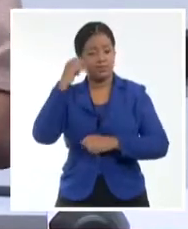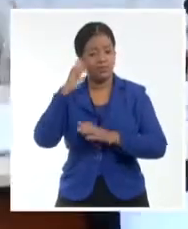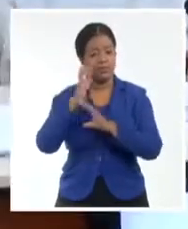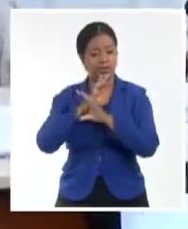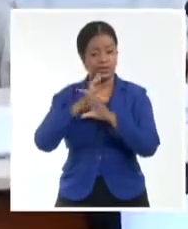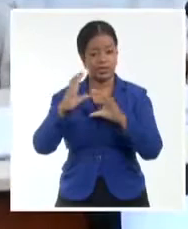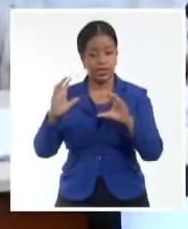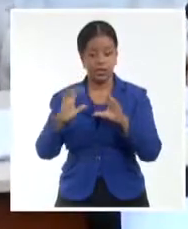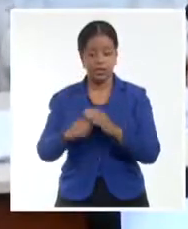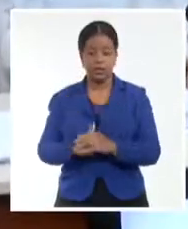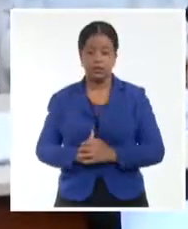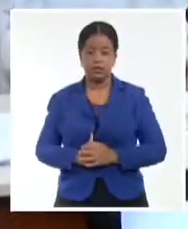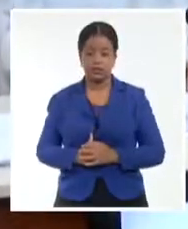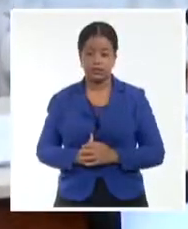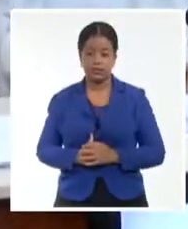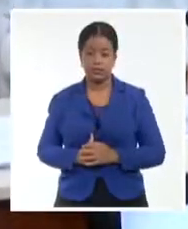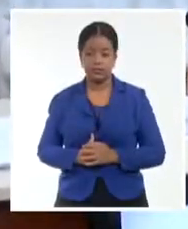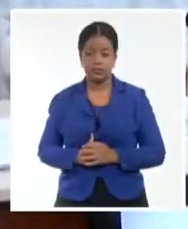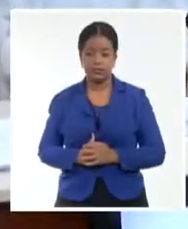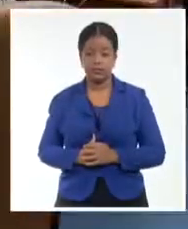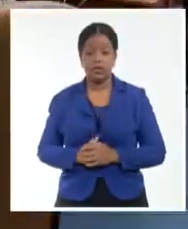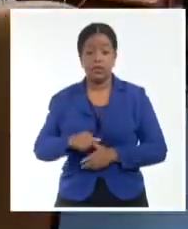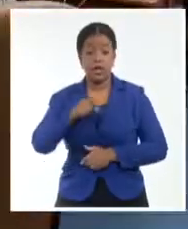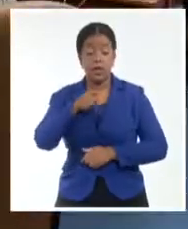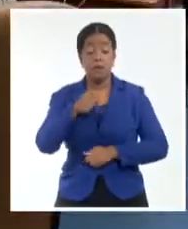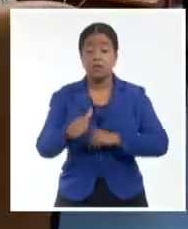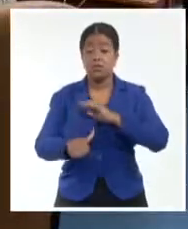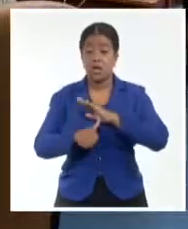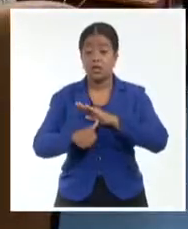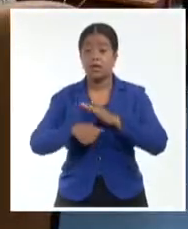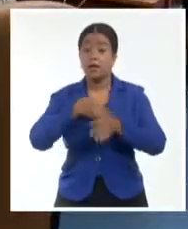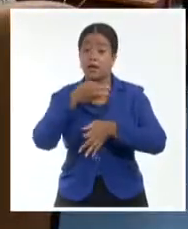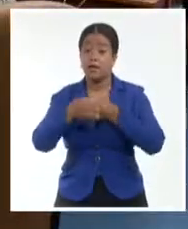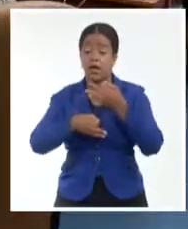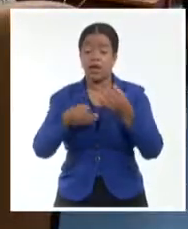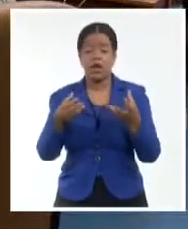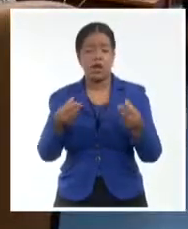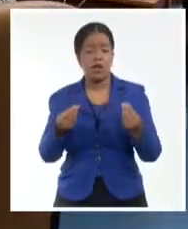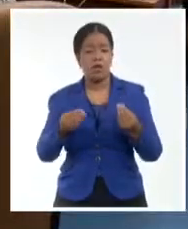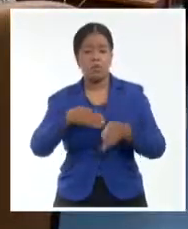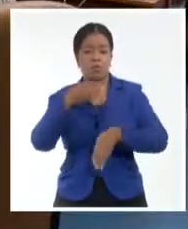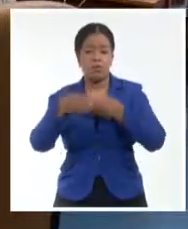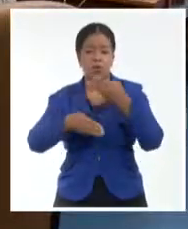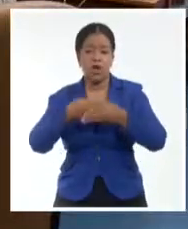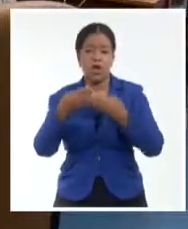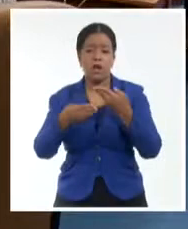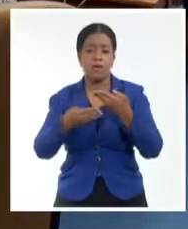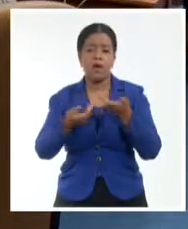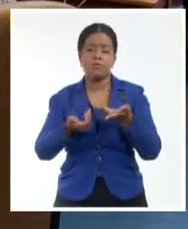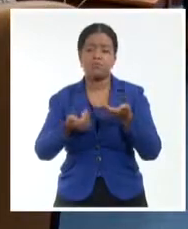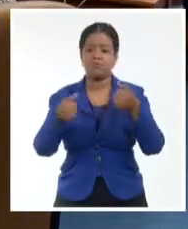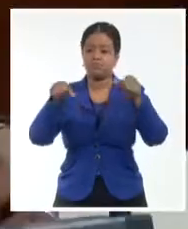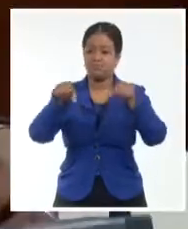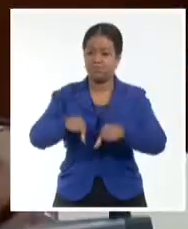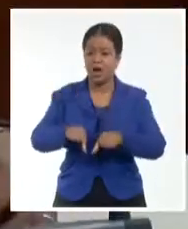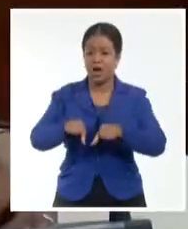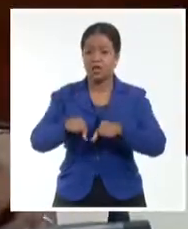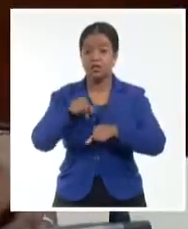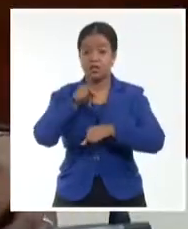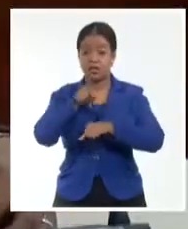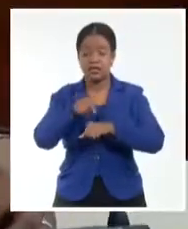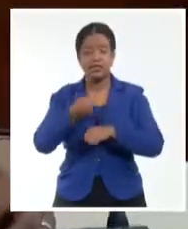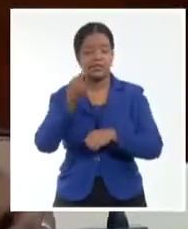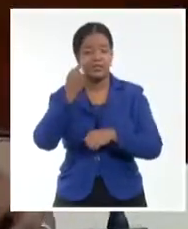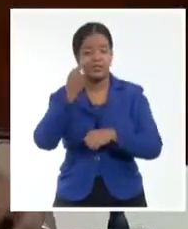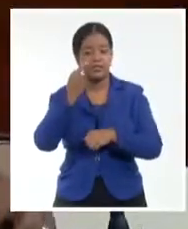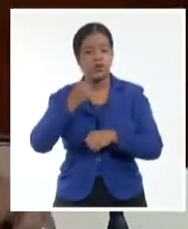casos eso es lo que ha pasado. En ese sentido, Miguel Díaz Canel aseguró que muchos de los problemas e insatisfacciones que están señalados en el informe indican